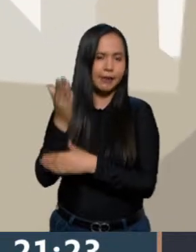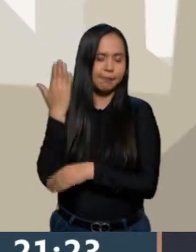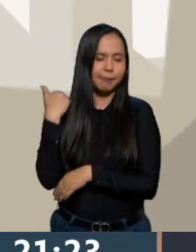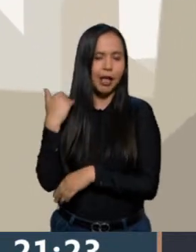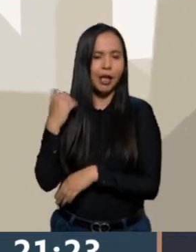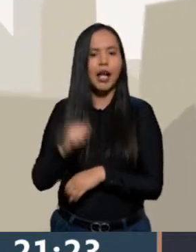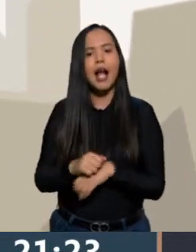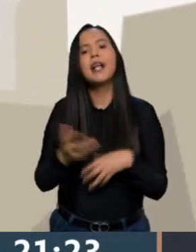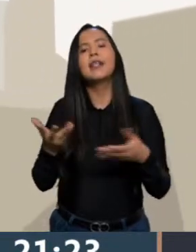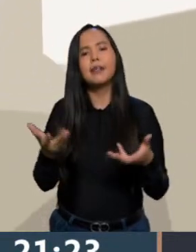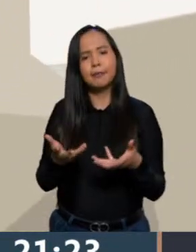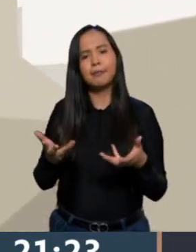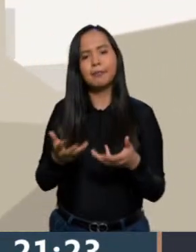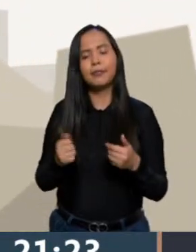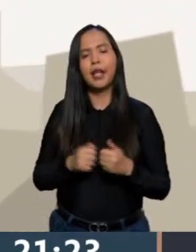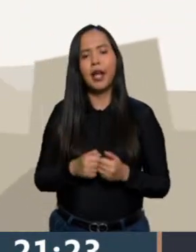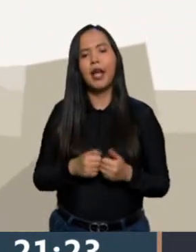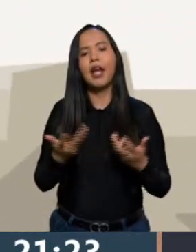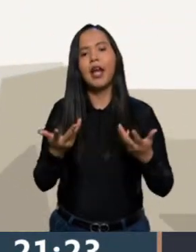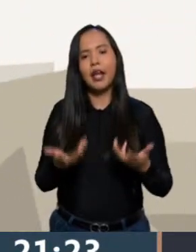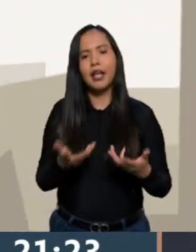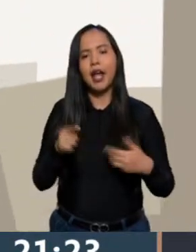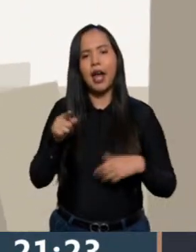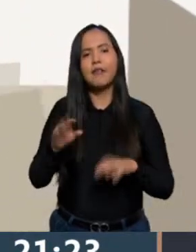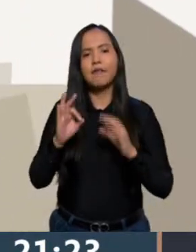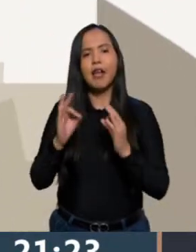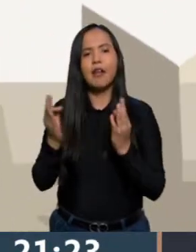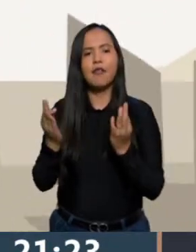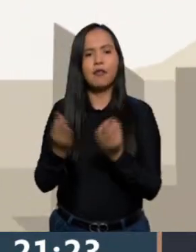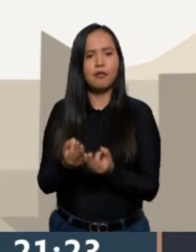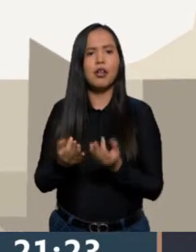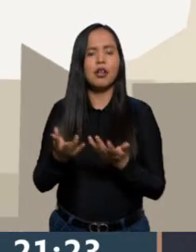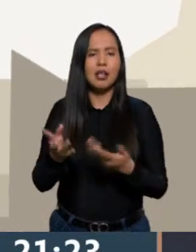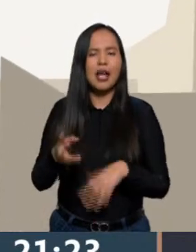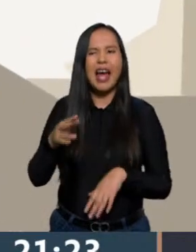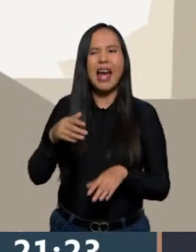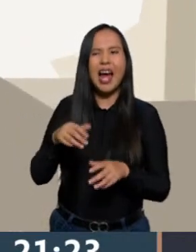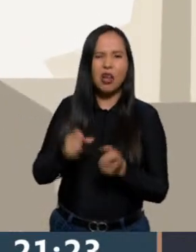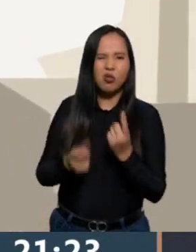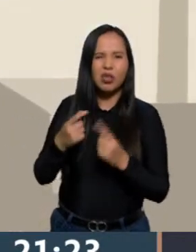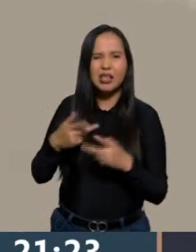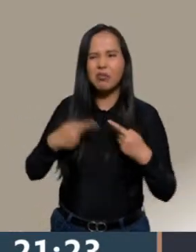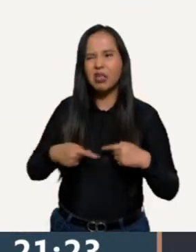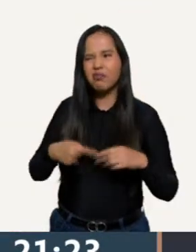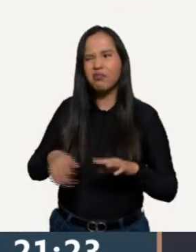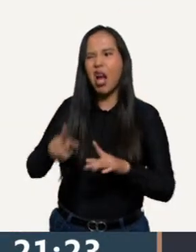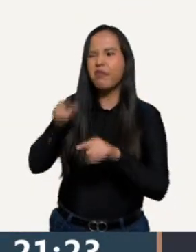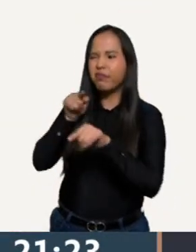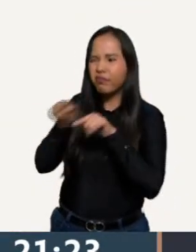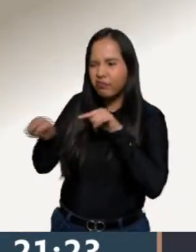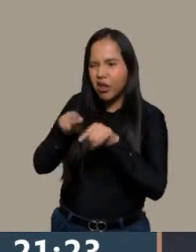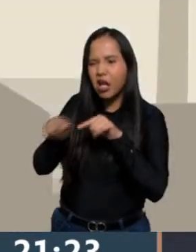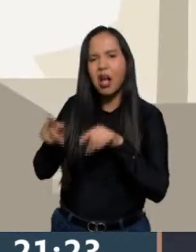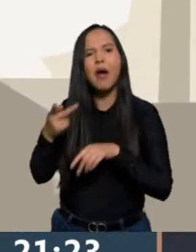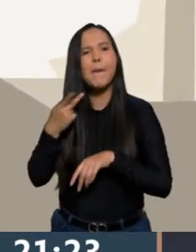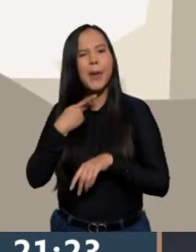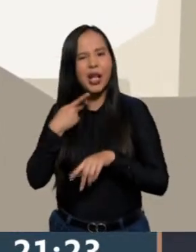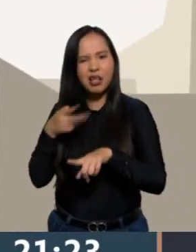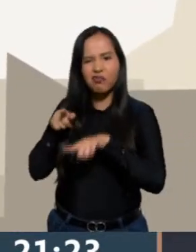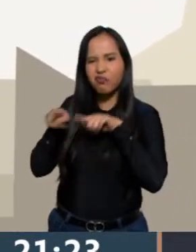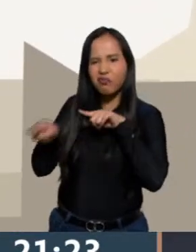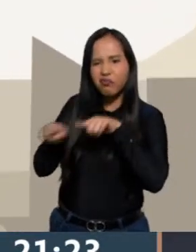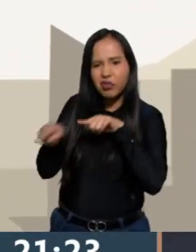donde siempre, de hecho, es la figura de las figuras más repudiadas, al lado de los partidos políticos y los políticos en general.